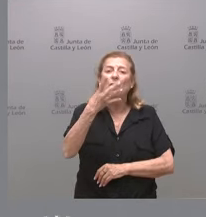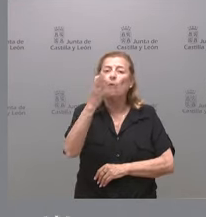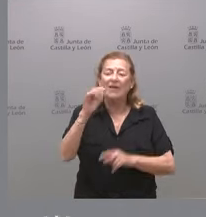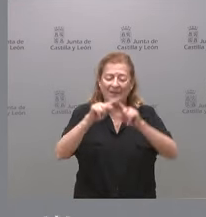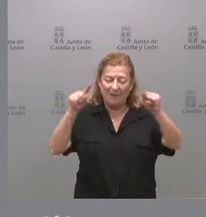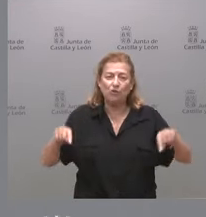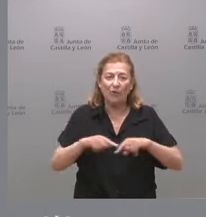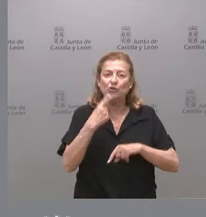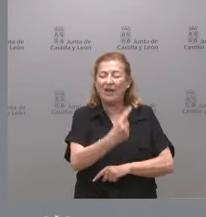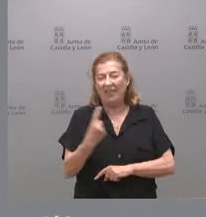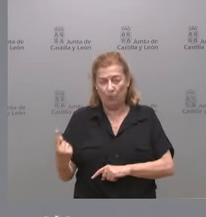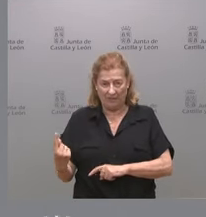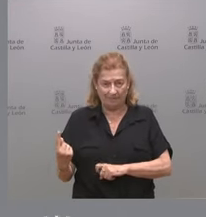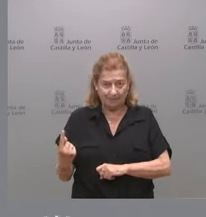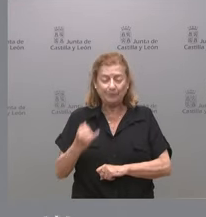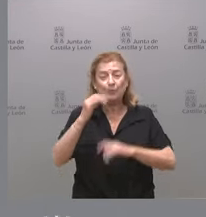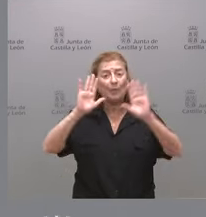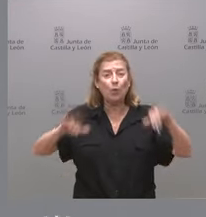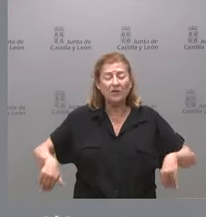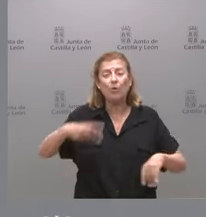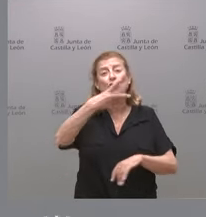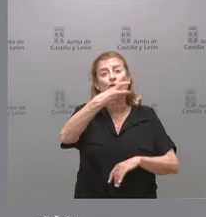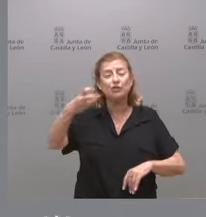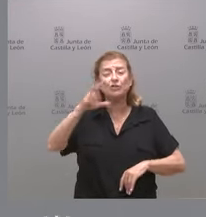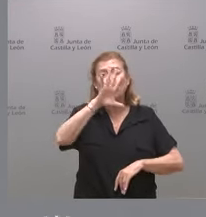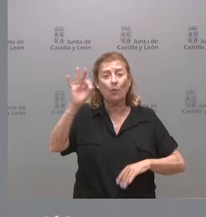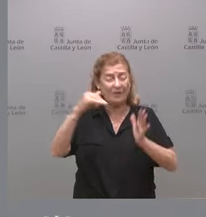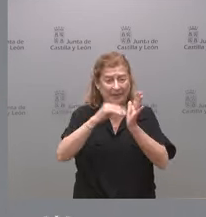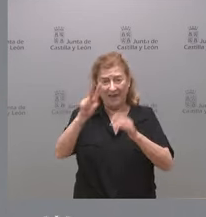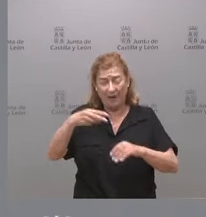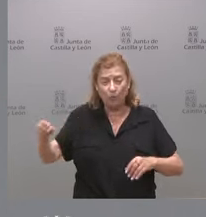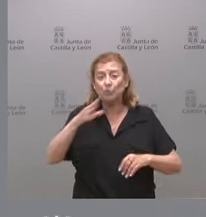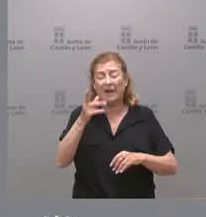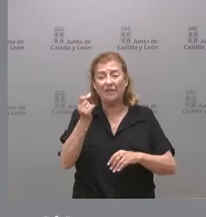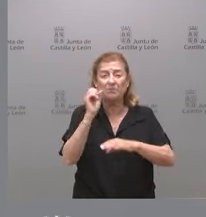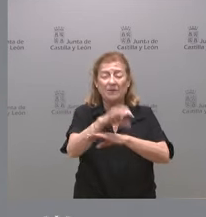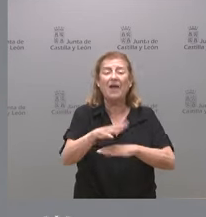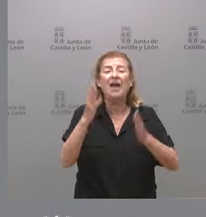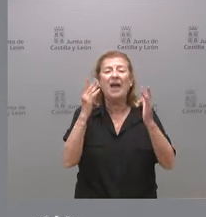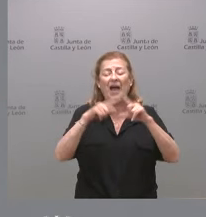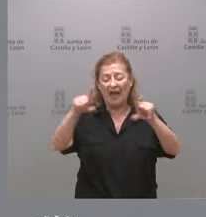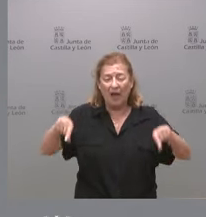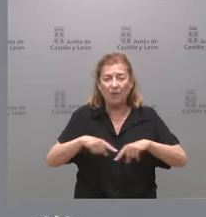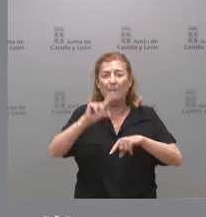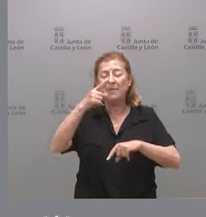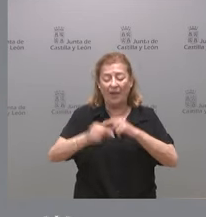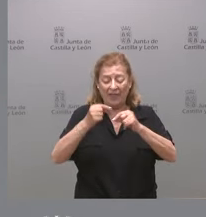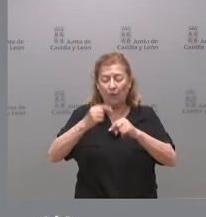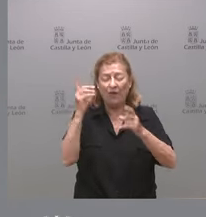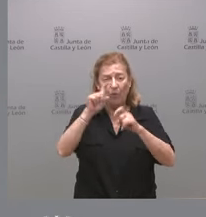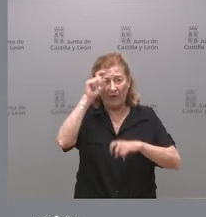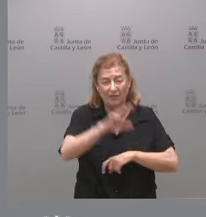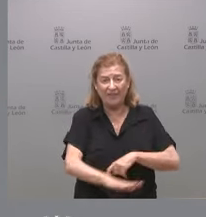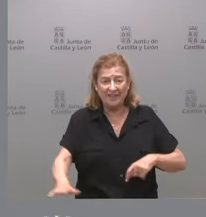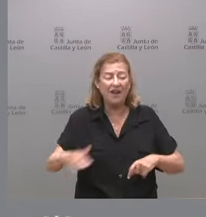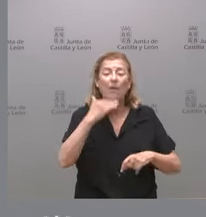cuadrados cada una de ellas. Y, por último, 250.000 euros para inversiones en aulas del primer ciclo de educación infantil en